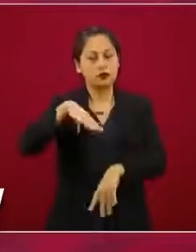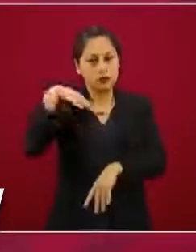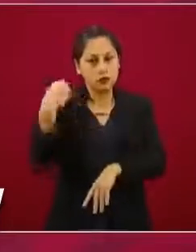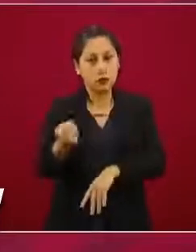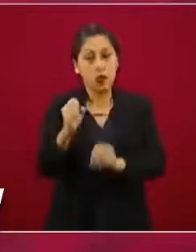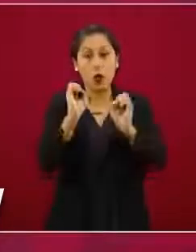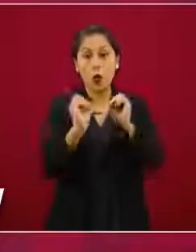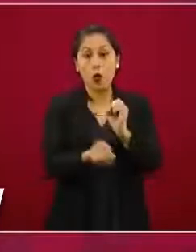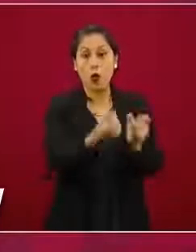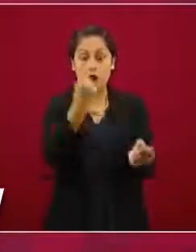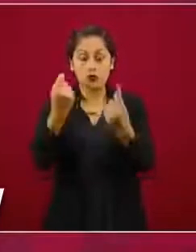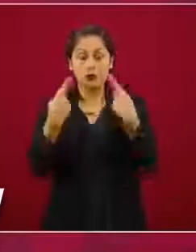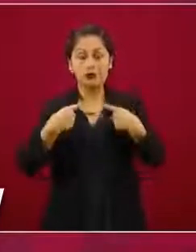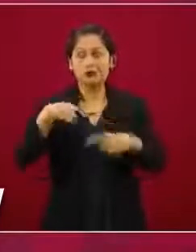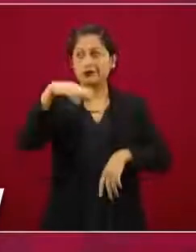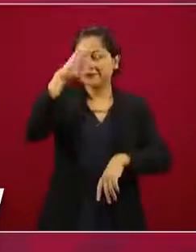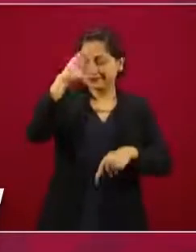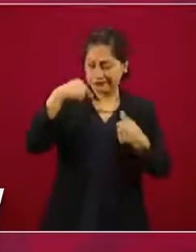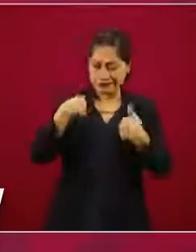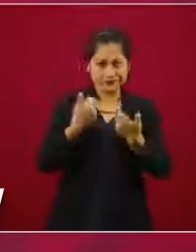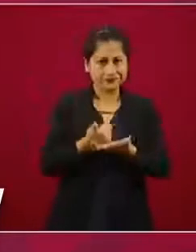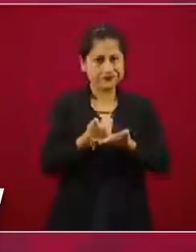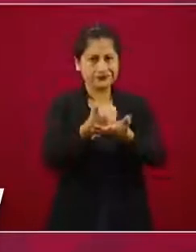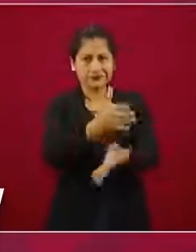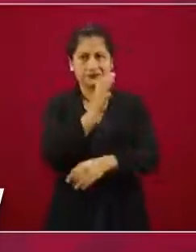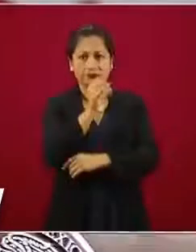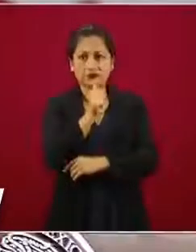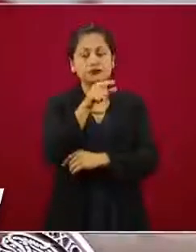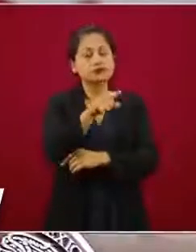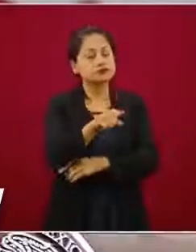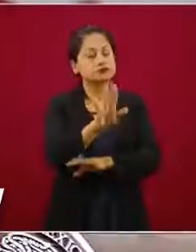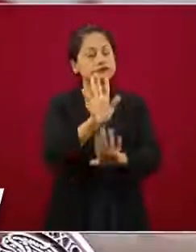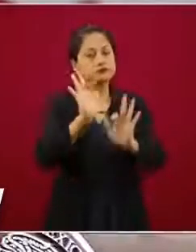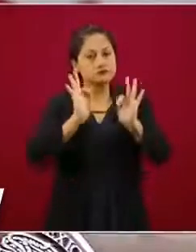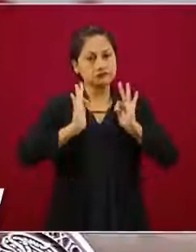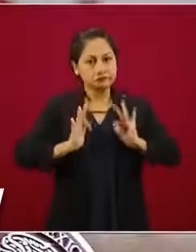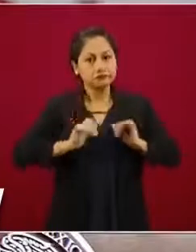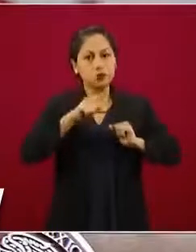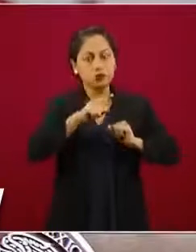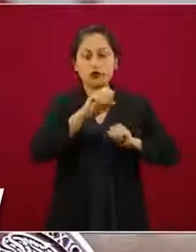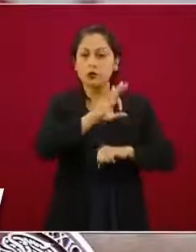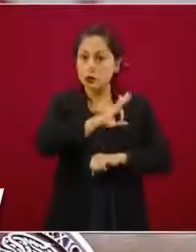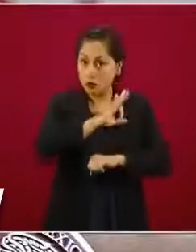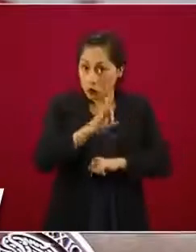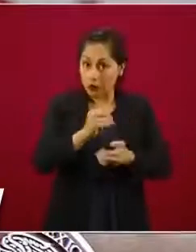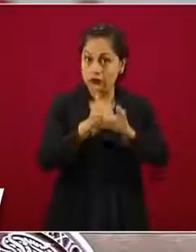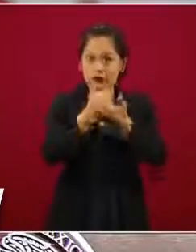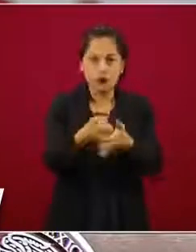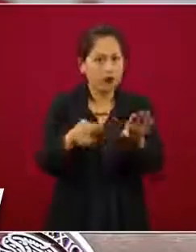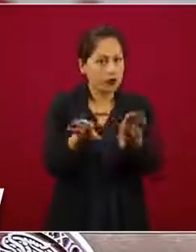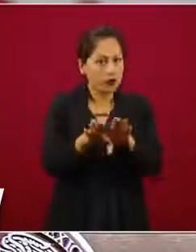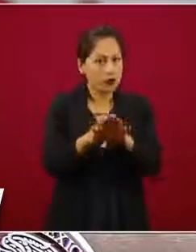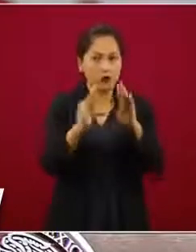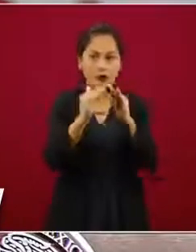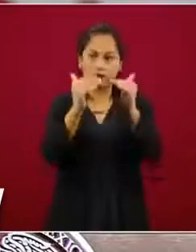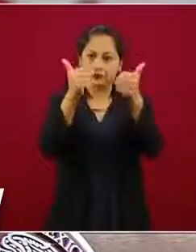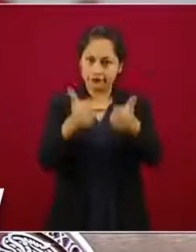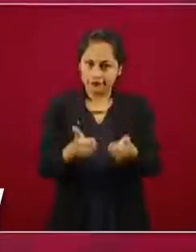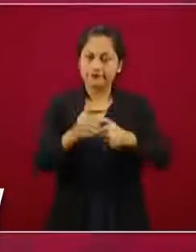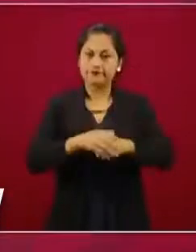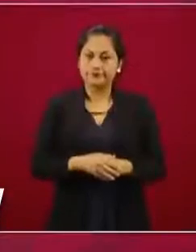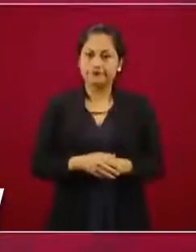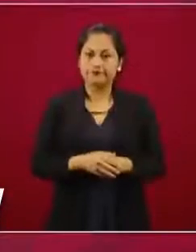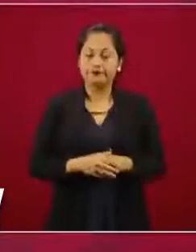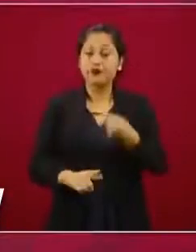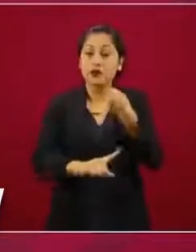algo se equivocan, háganlo más importante, quédate en casa. La crisis de la pandemia puede